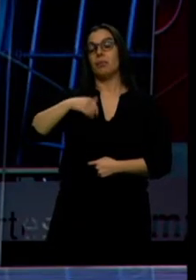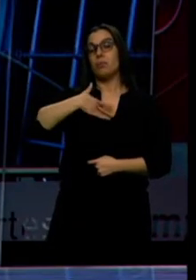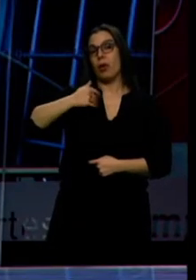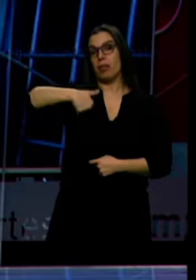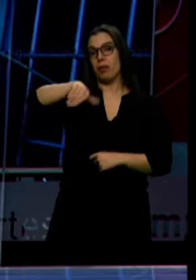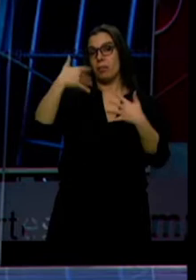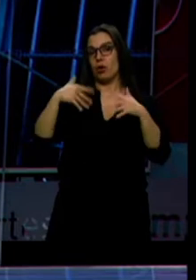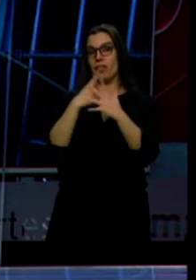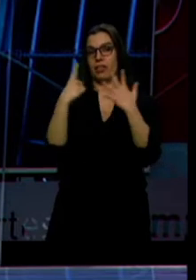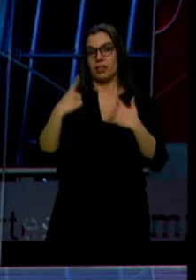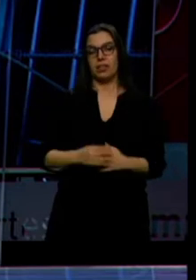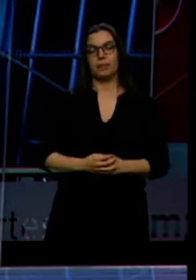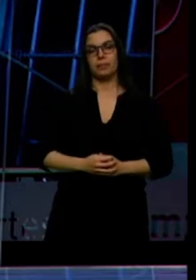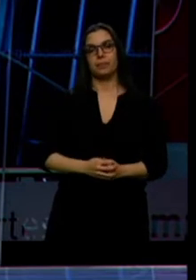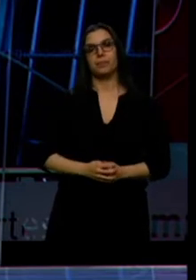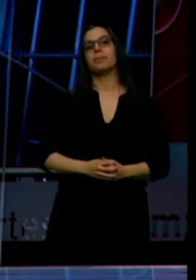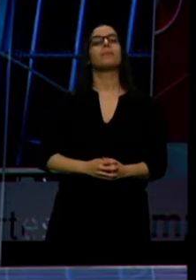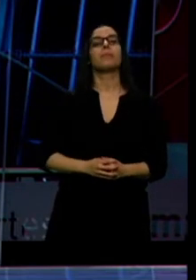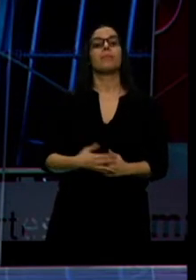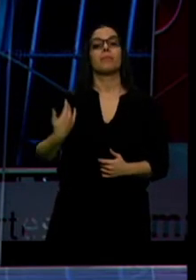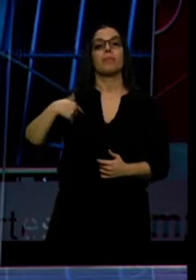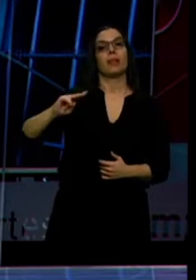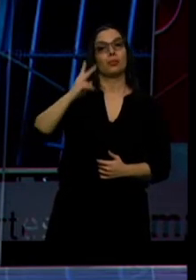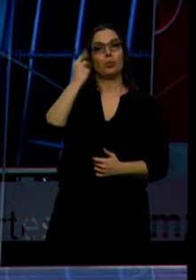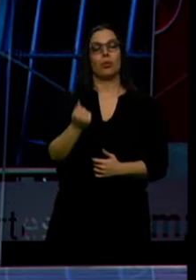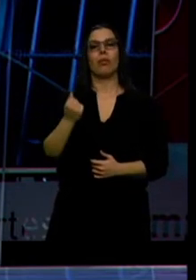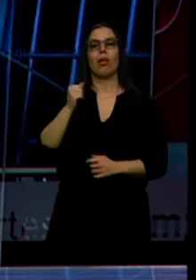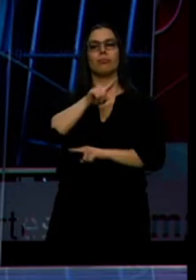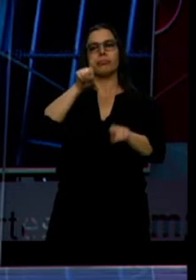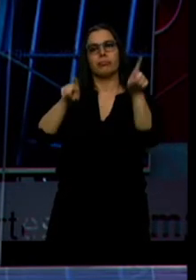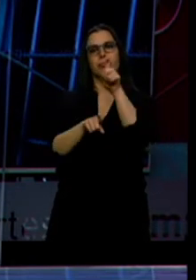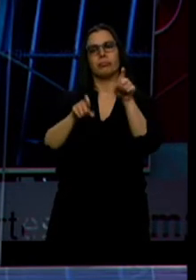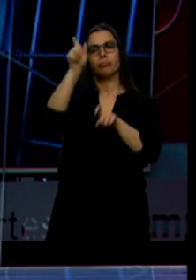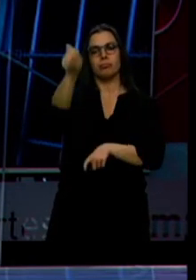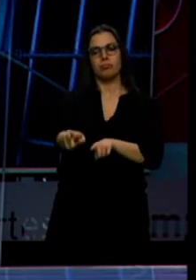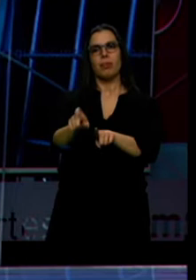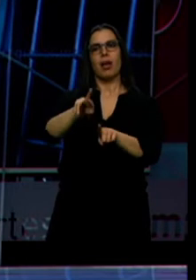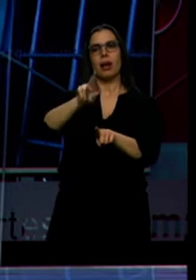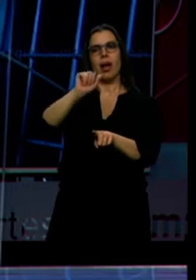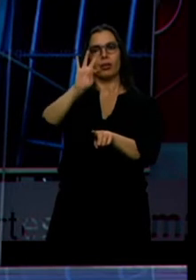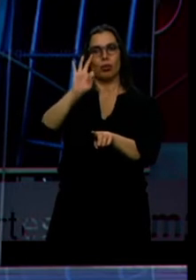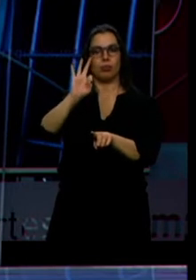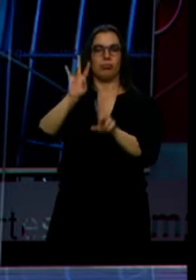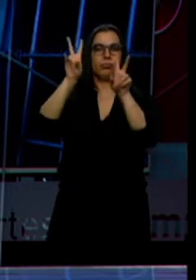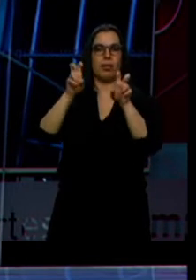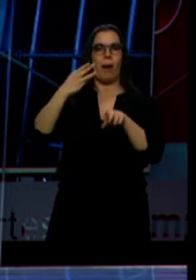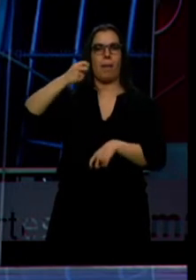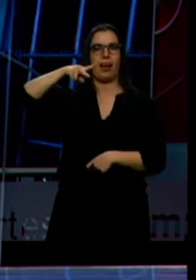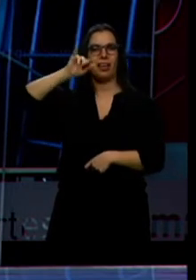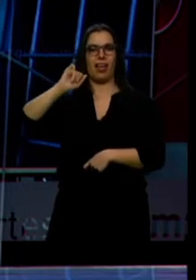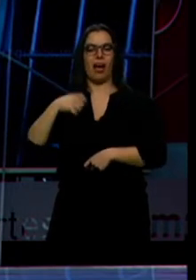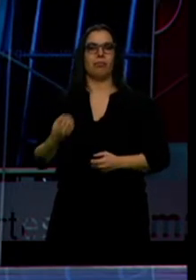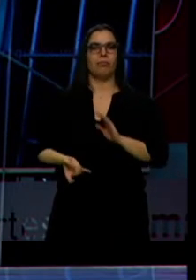Segundo día de interrogatorio a Rodrigo Rato en el juicio por la salida a Bolsa de Bankia. Ayer afirmó que el Banco de España les obligaba a salir a Bolsa porque si no,